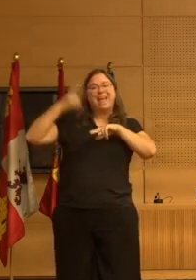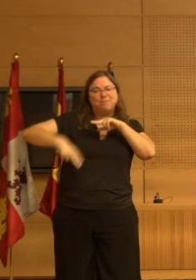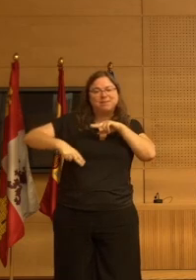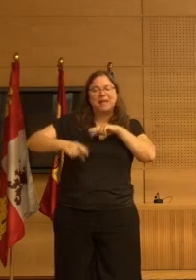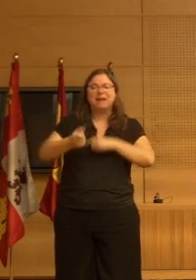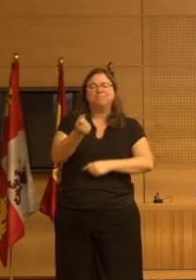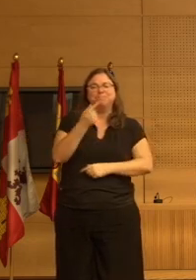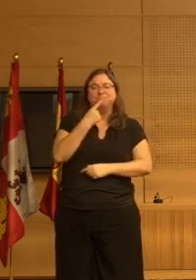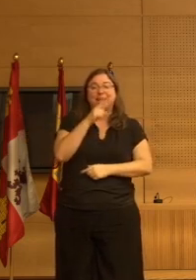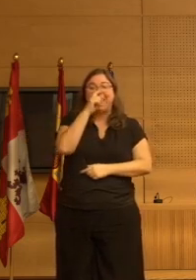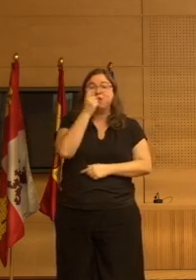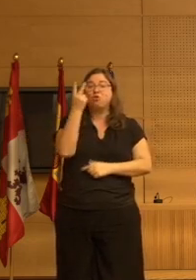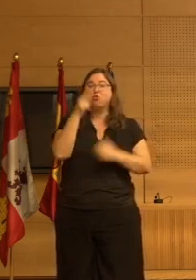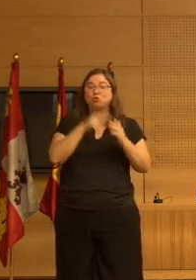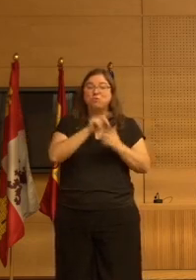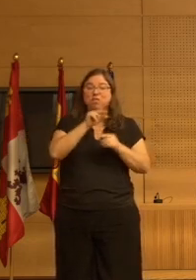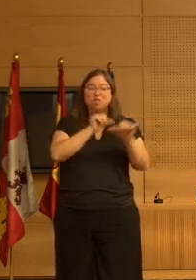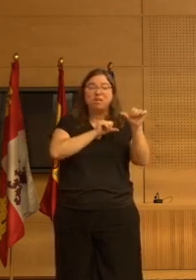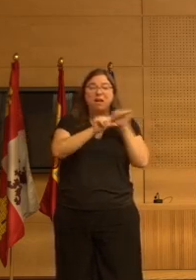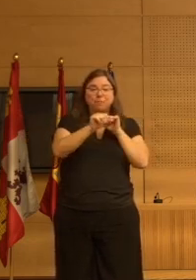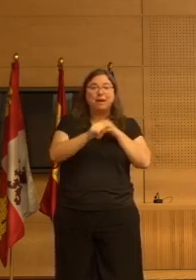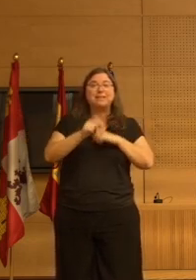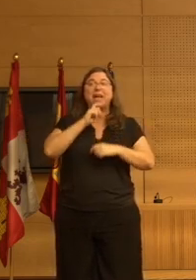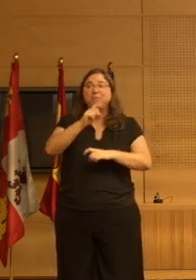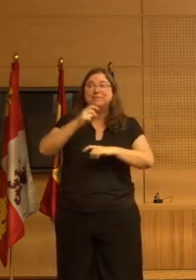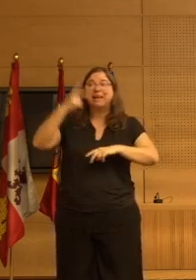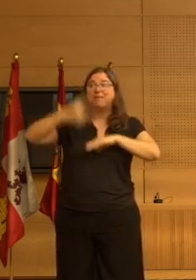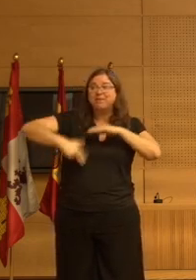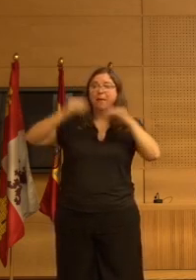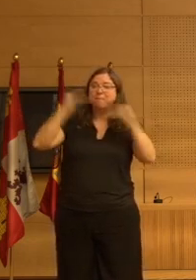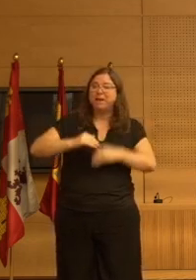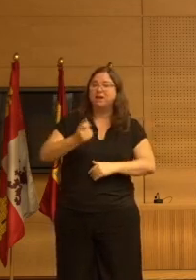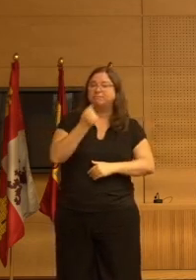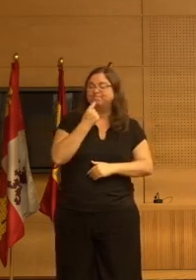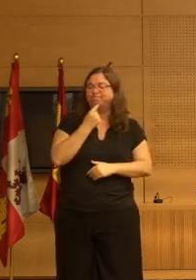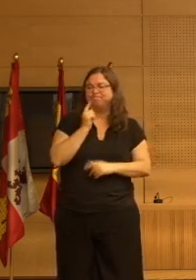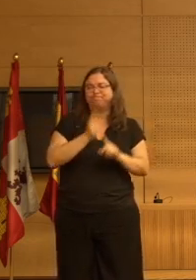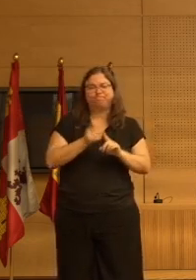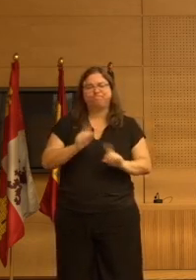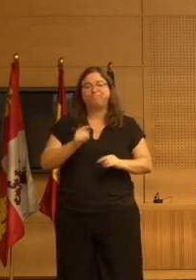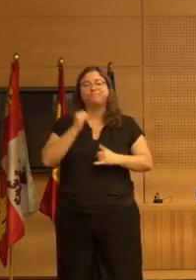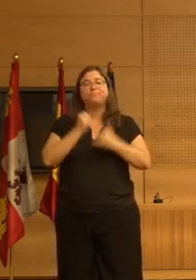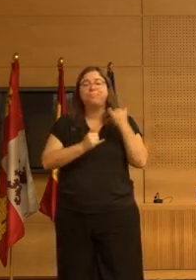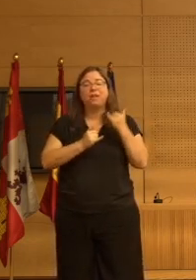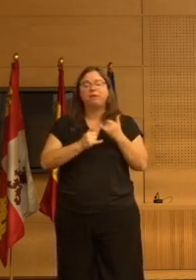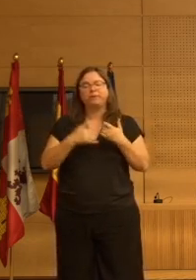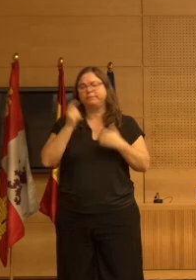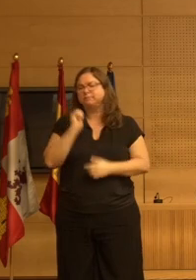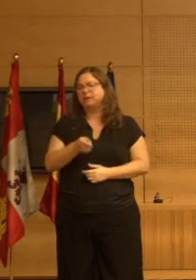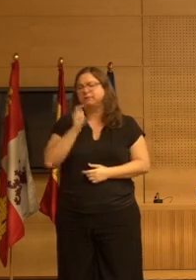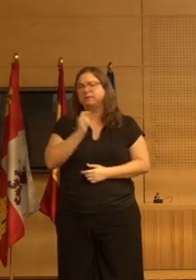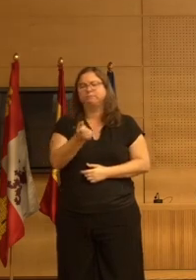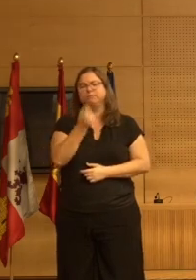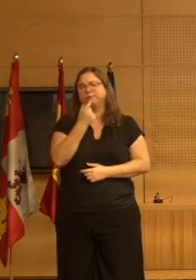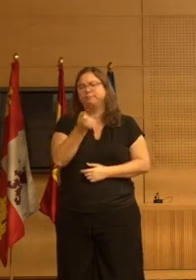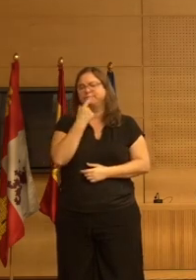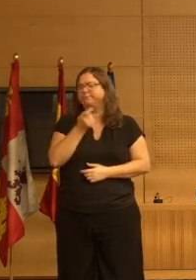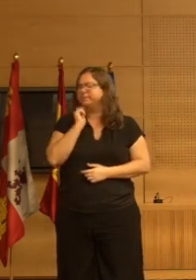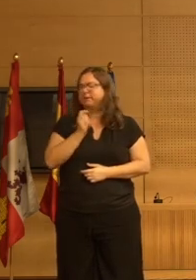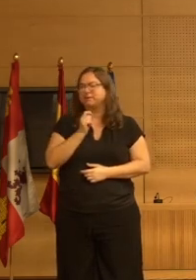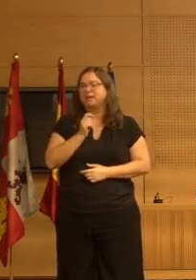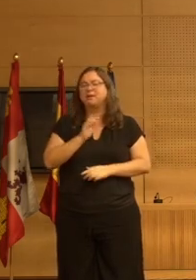químicas desde 2012 parece que sea útil puesto que como veíamos la prescripción de neuroelépticos sobre todo